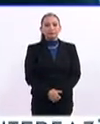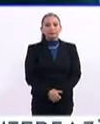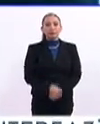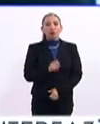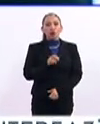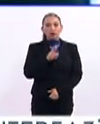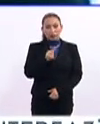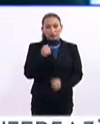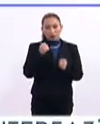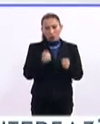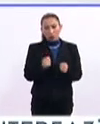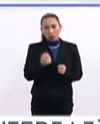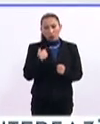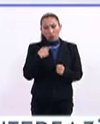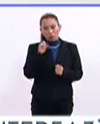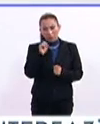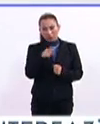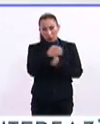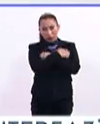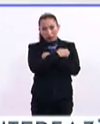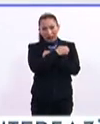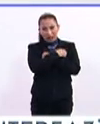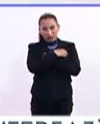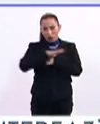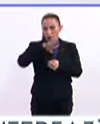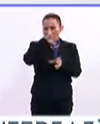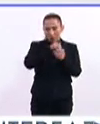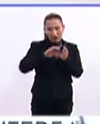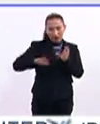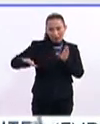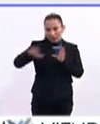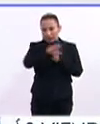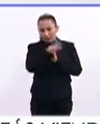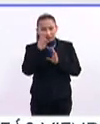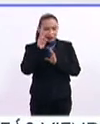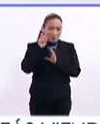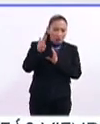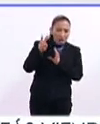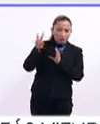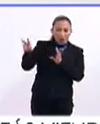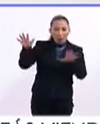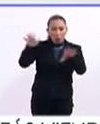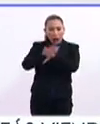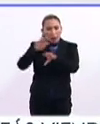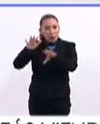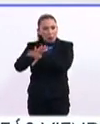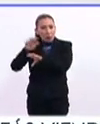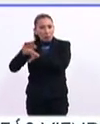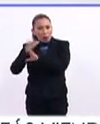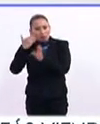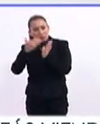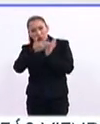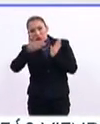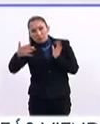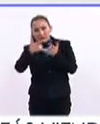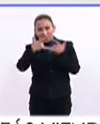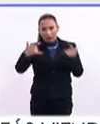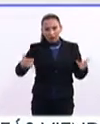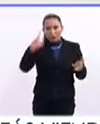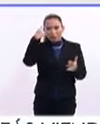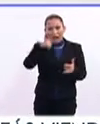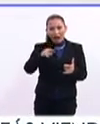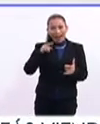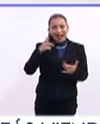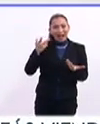Doctora, seguramente, pues así como la educación en general ha sufrido varias transformaciones a lo largo de la historia para